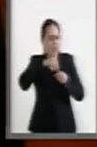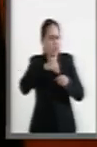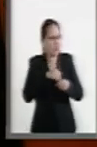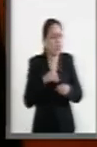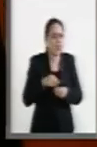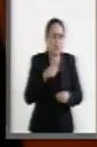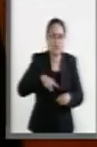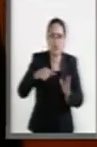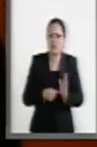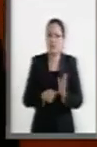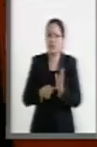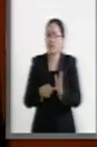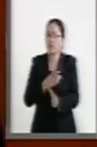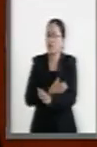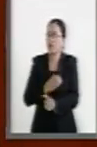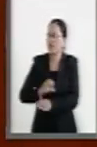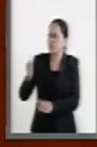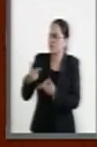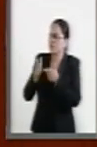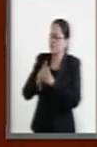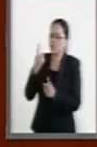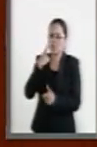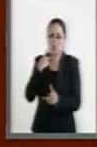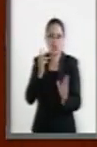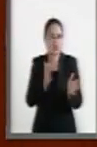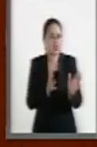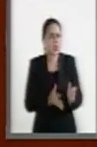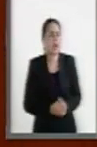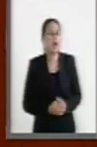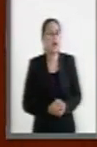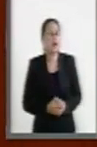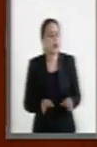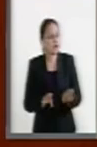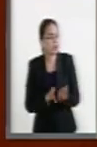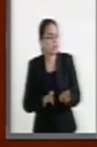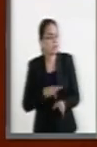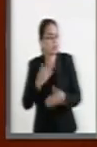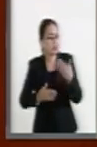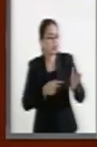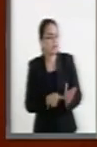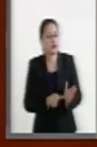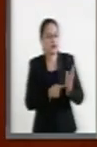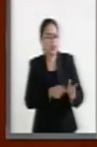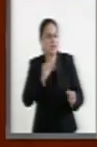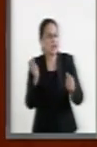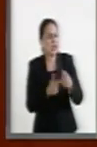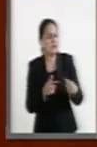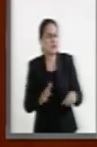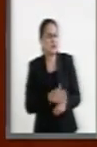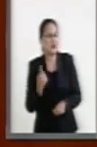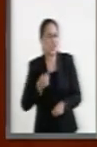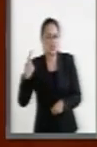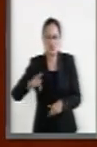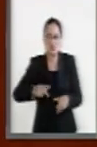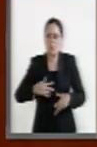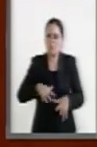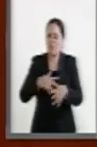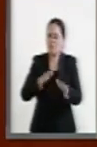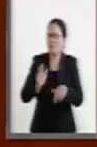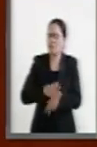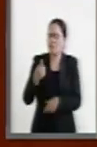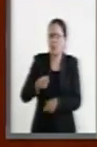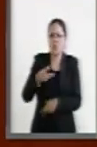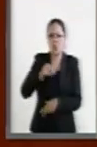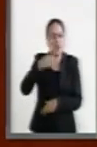pregonan compañeros de oposición, y que sin duda, solamente llevan un ingrediente político? Lo felicitamos también,